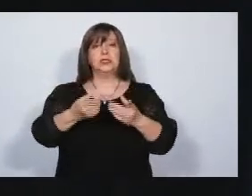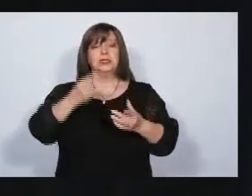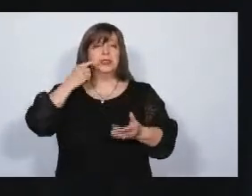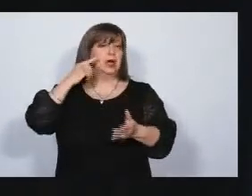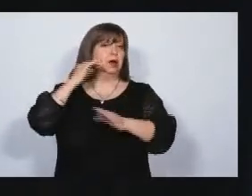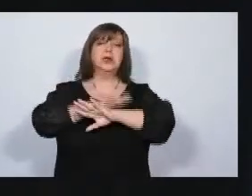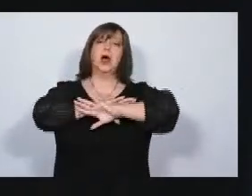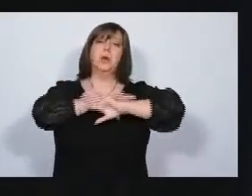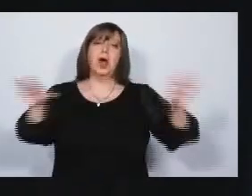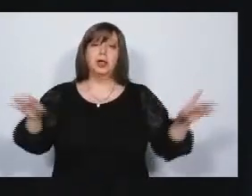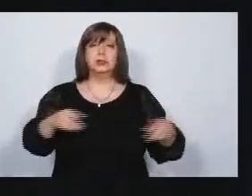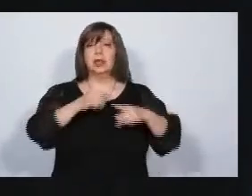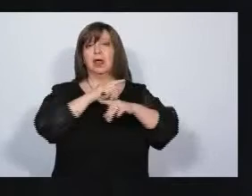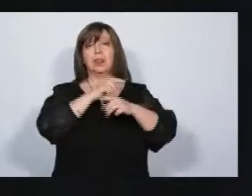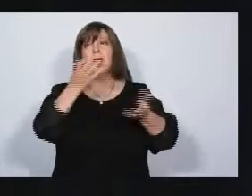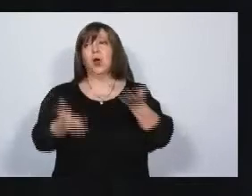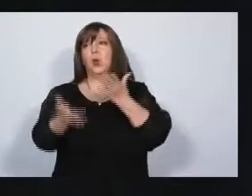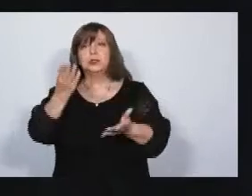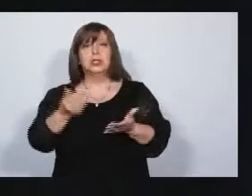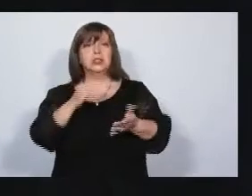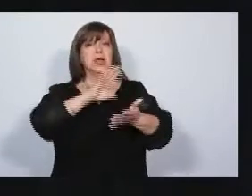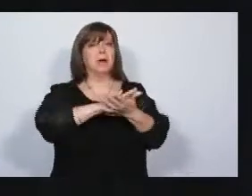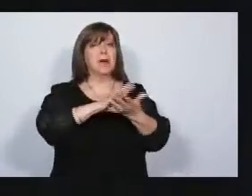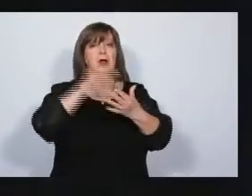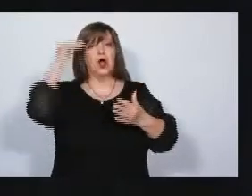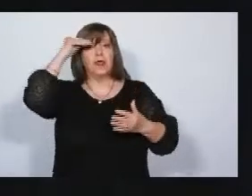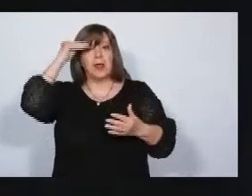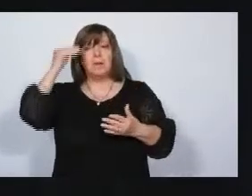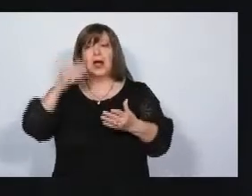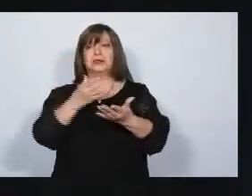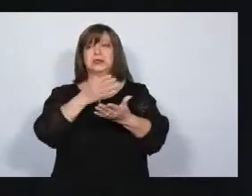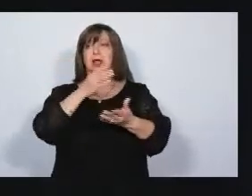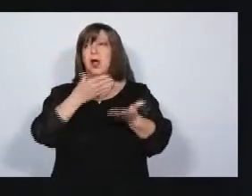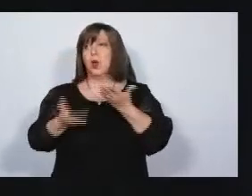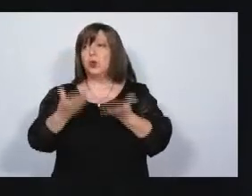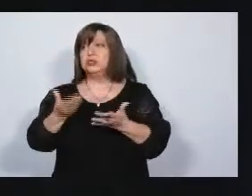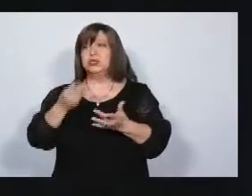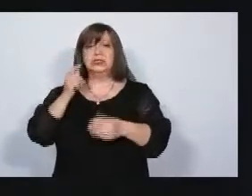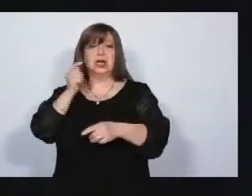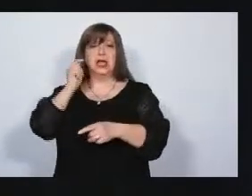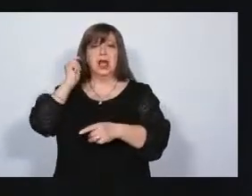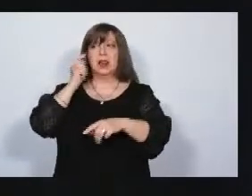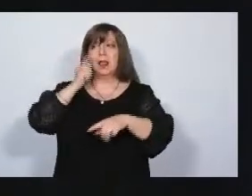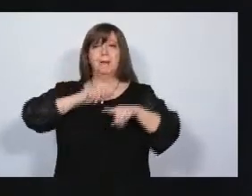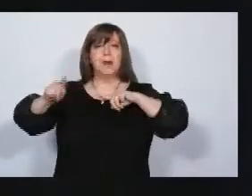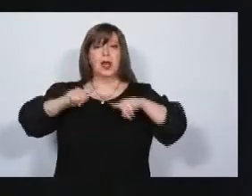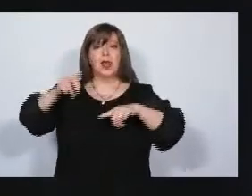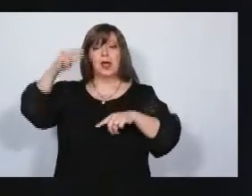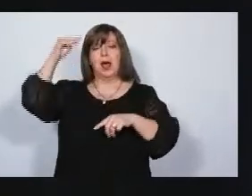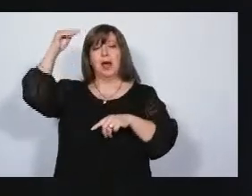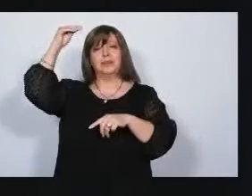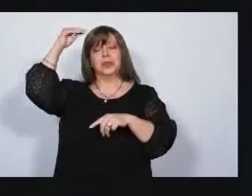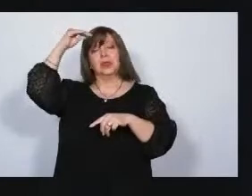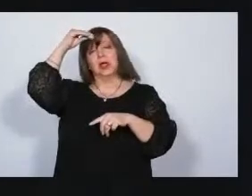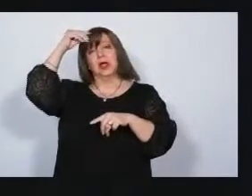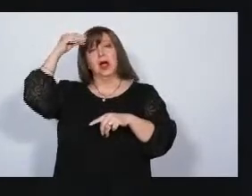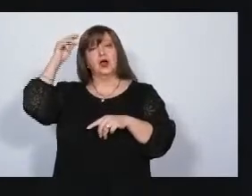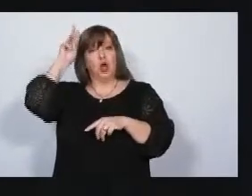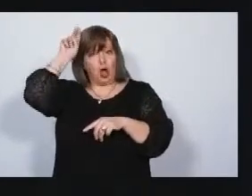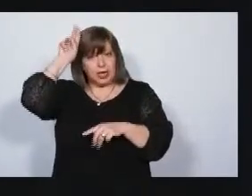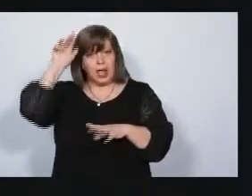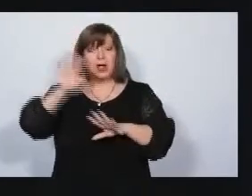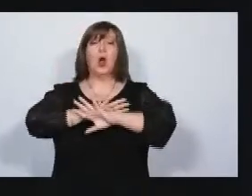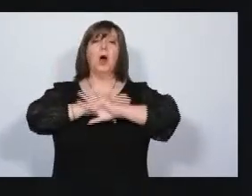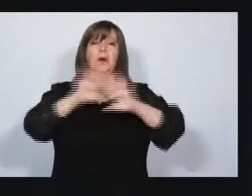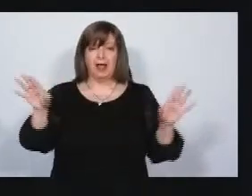Basta de justicia en manos de Demarchi y de Cornejo. Y por último, no más atentados a una fiscal.